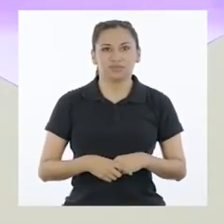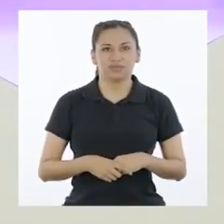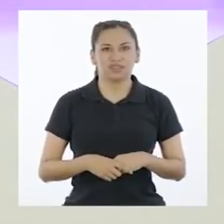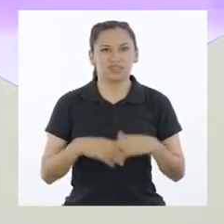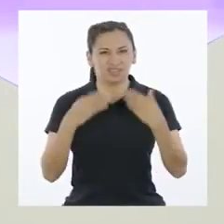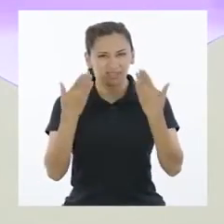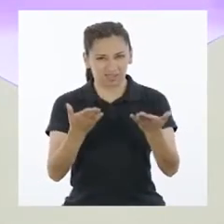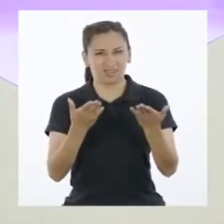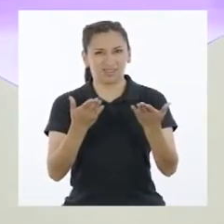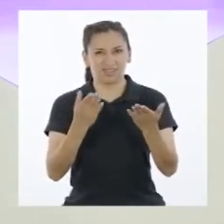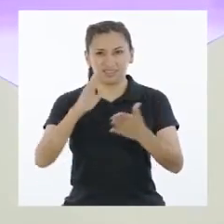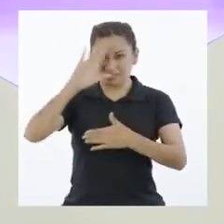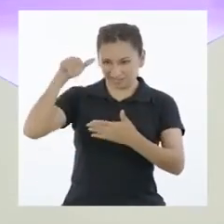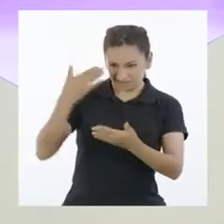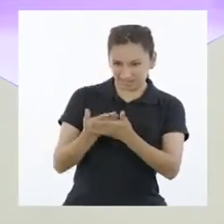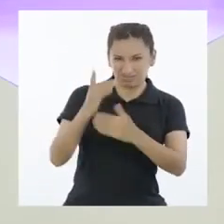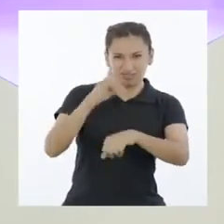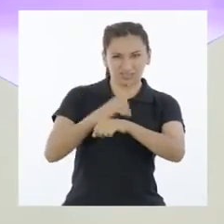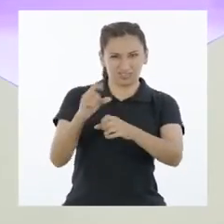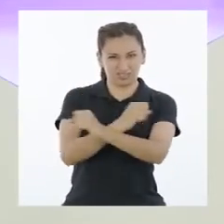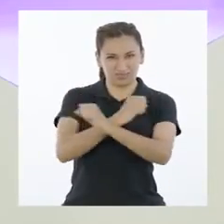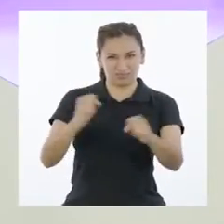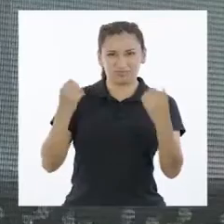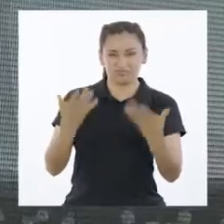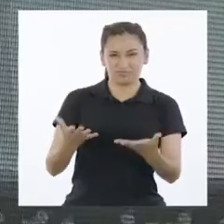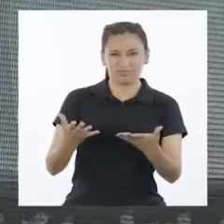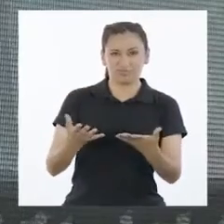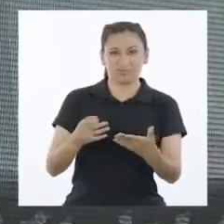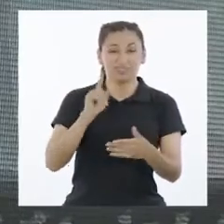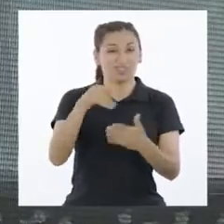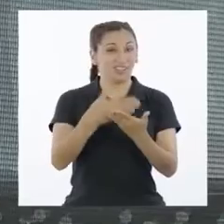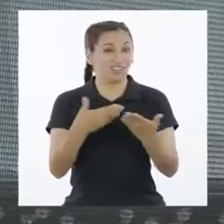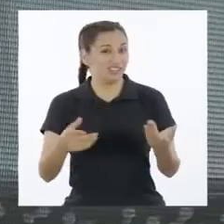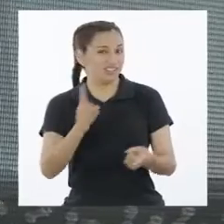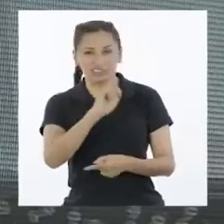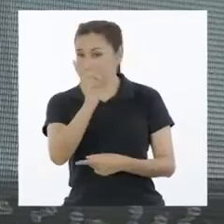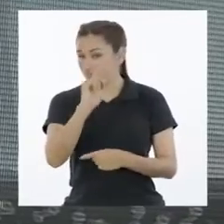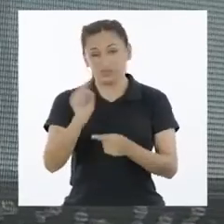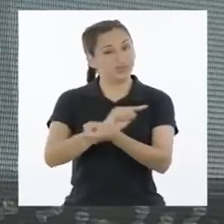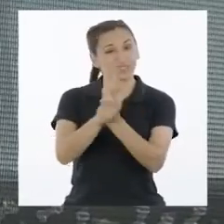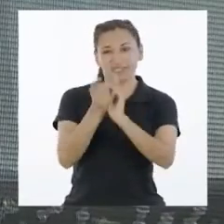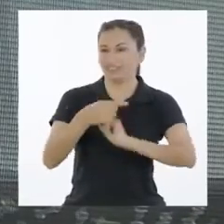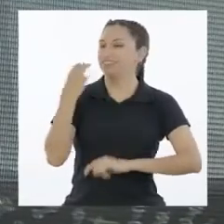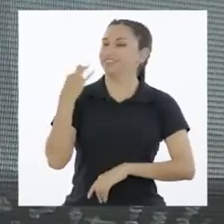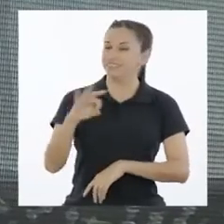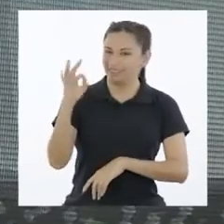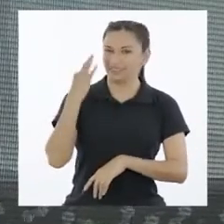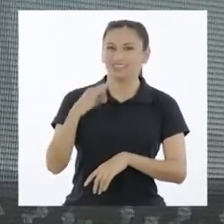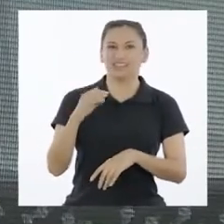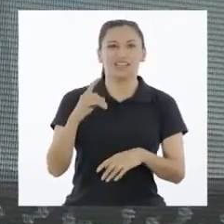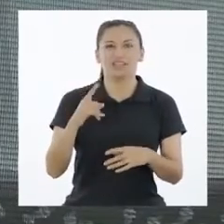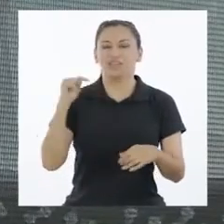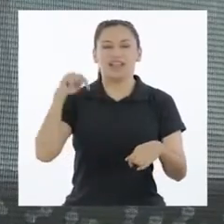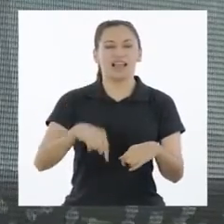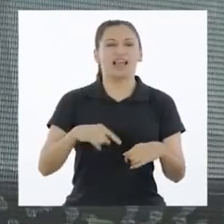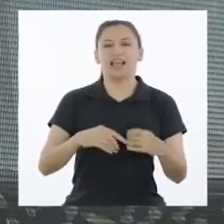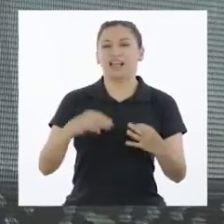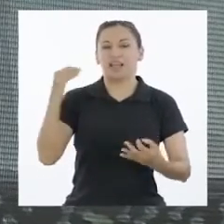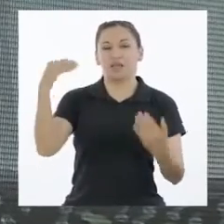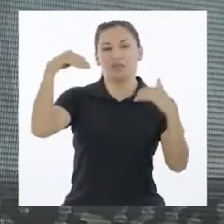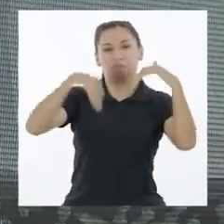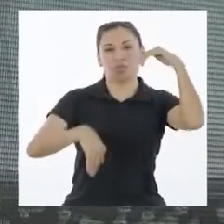Para variar, llegó Impositive Las cosas no van a cambiar Siempre ha habido